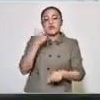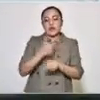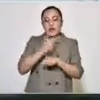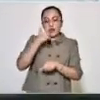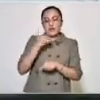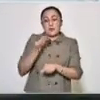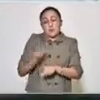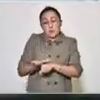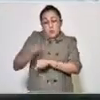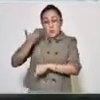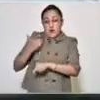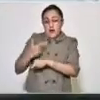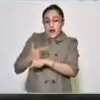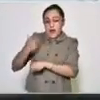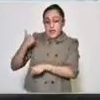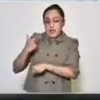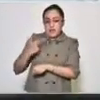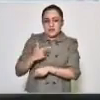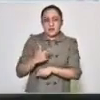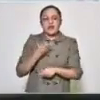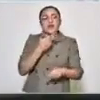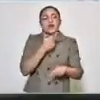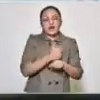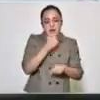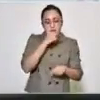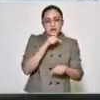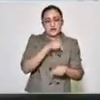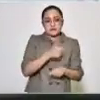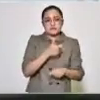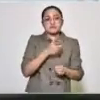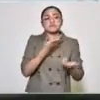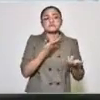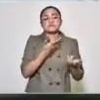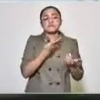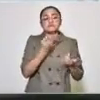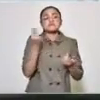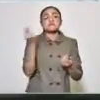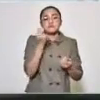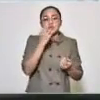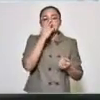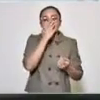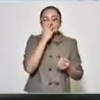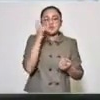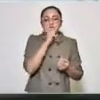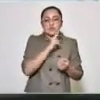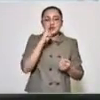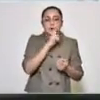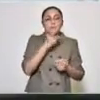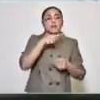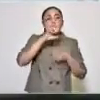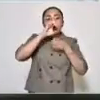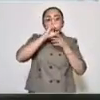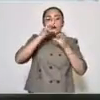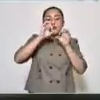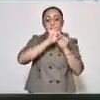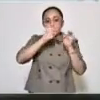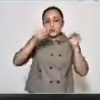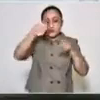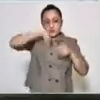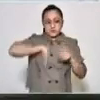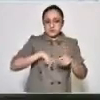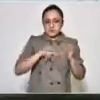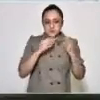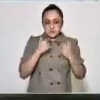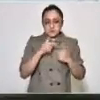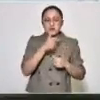y muy graves. Entonces, te paso al paciente hospitalizado grave, es aquel que requiere de oxígeno, pero no está intubado. Él, por la